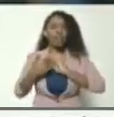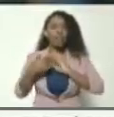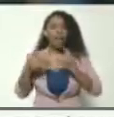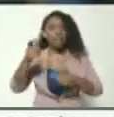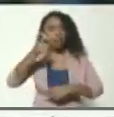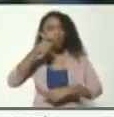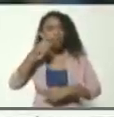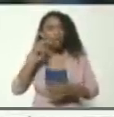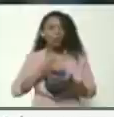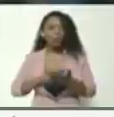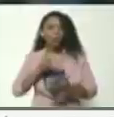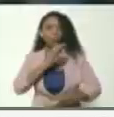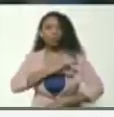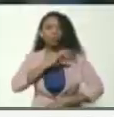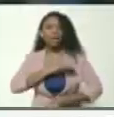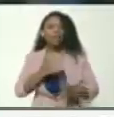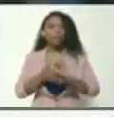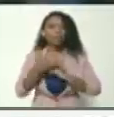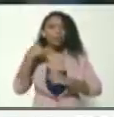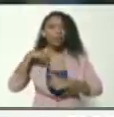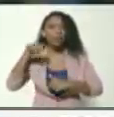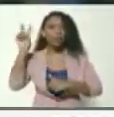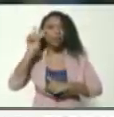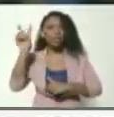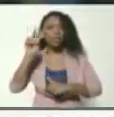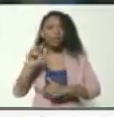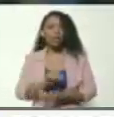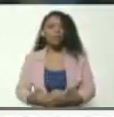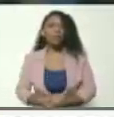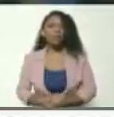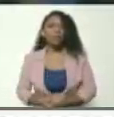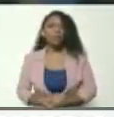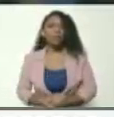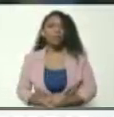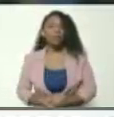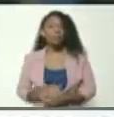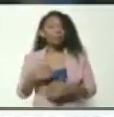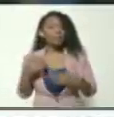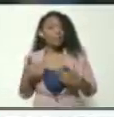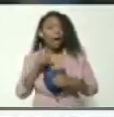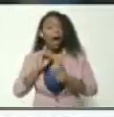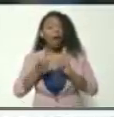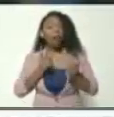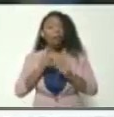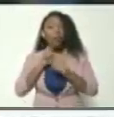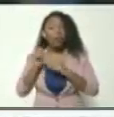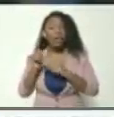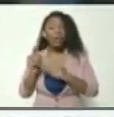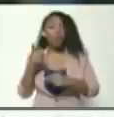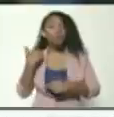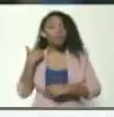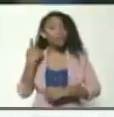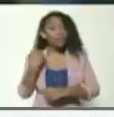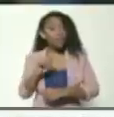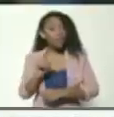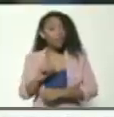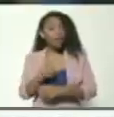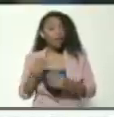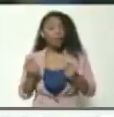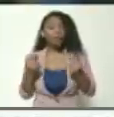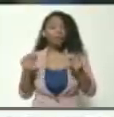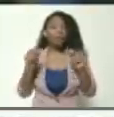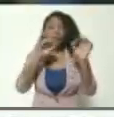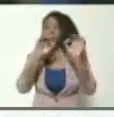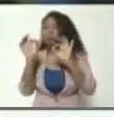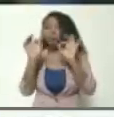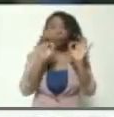seguridad social de los venezolanos y de las venezolanas. Y que de alguna manera tenemos que reaccionar, y lo estamos haciendo, con